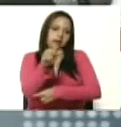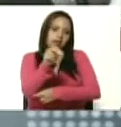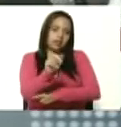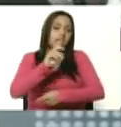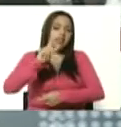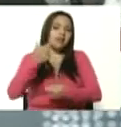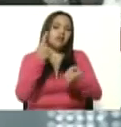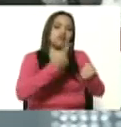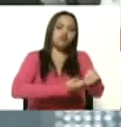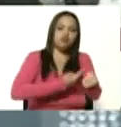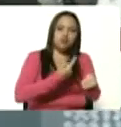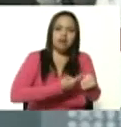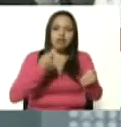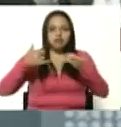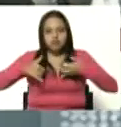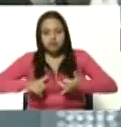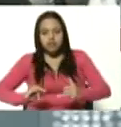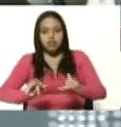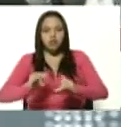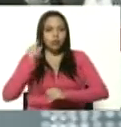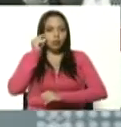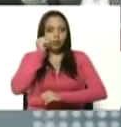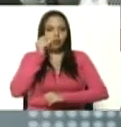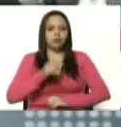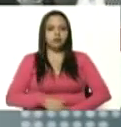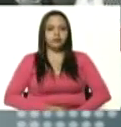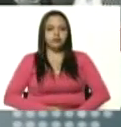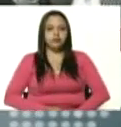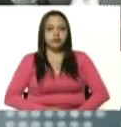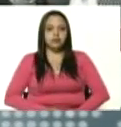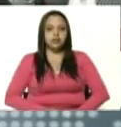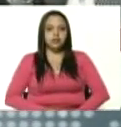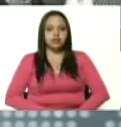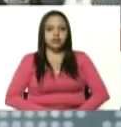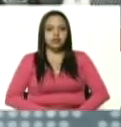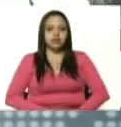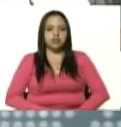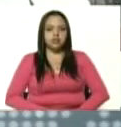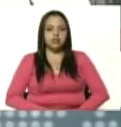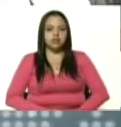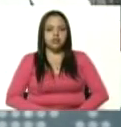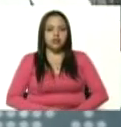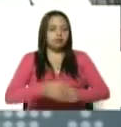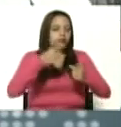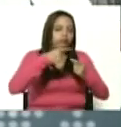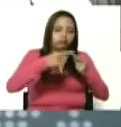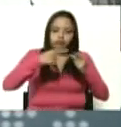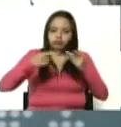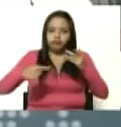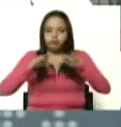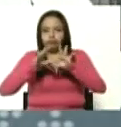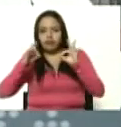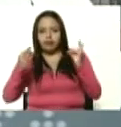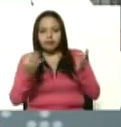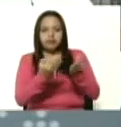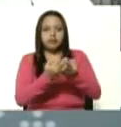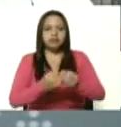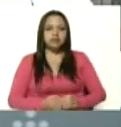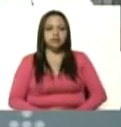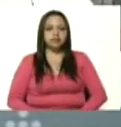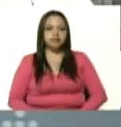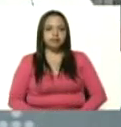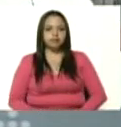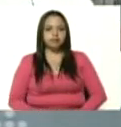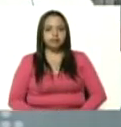A Hernán Gruber, hijo. A Mercedes Rivas de Tobar, cuñada. A Janet Rivas, cuñada. A